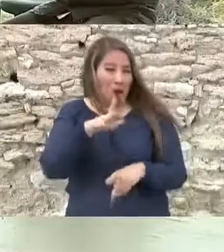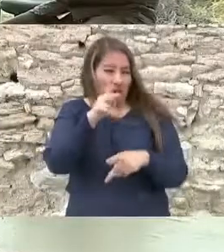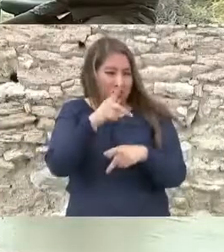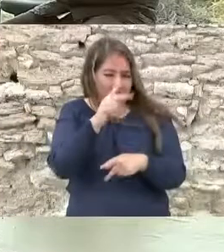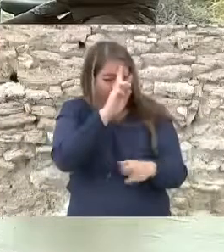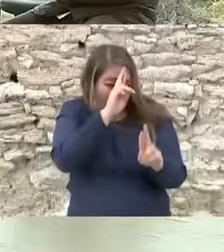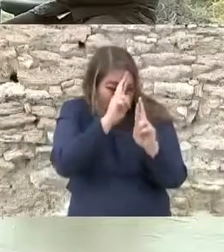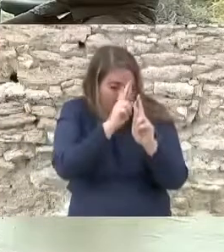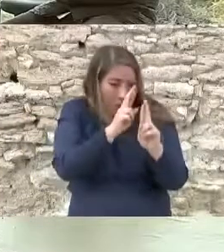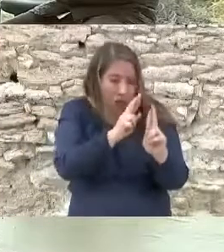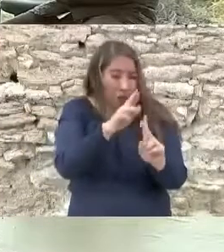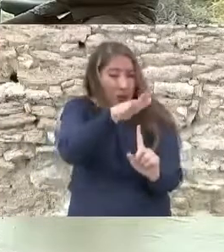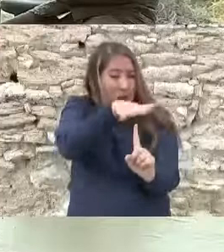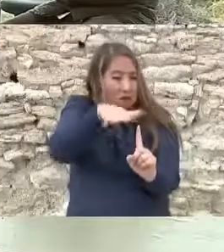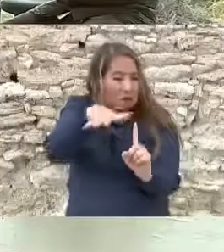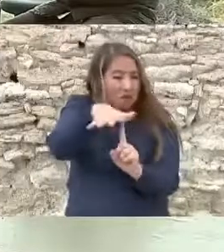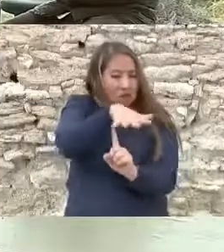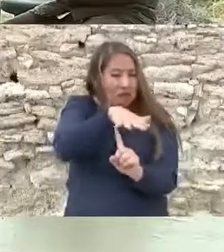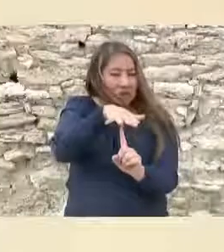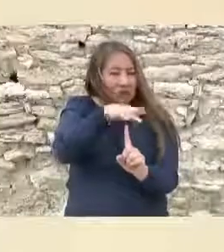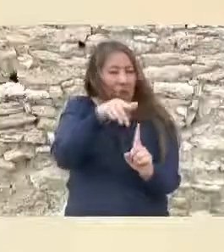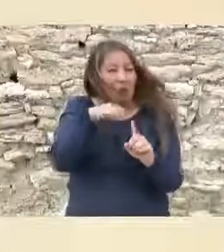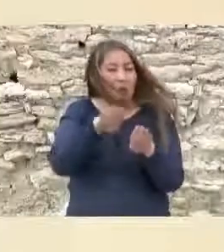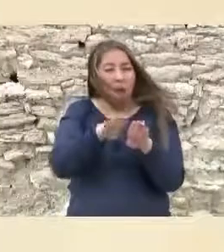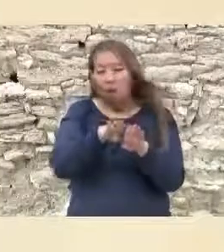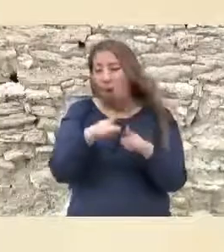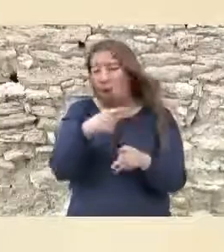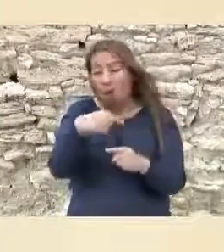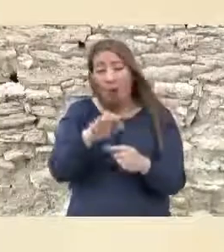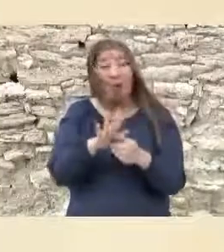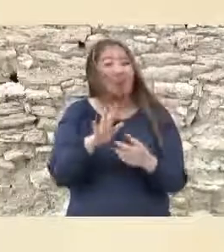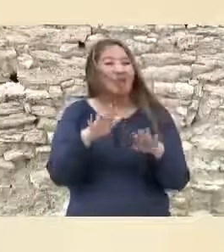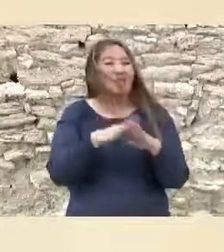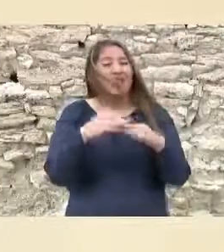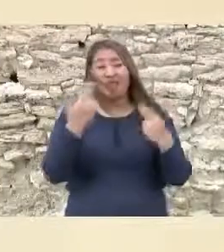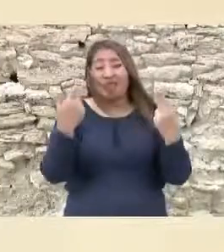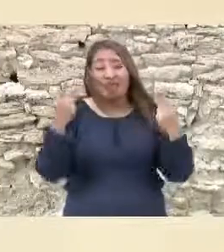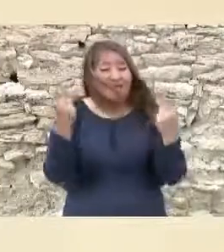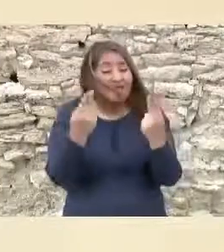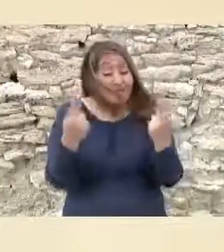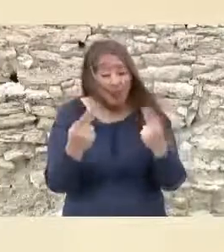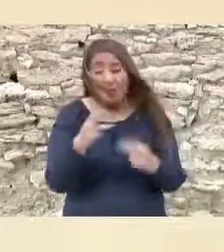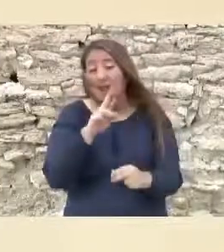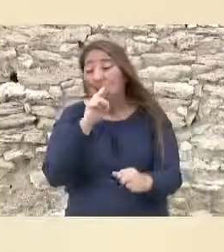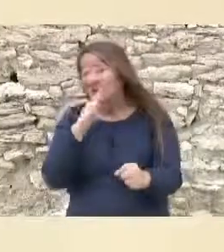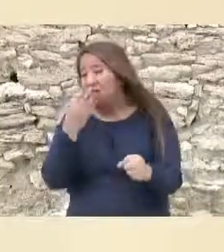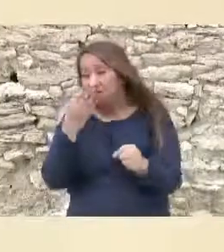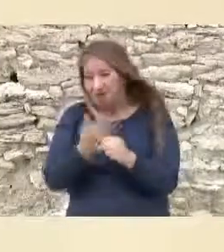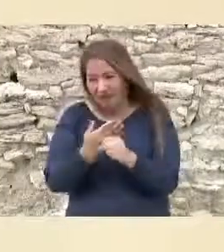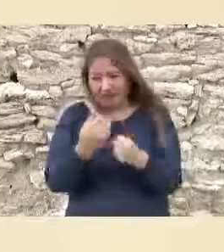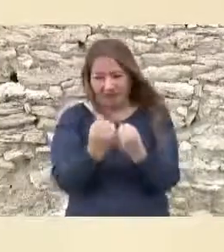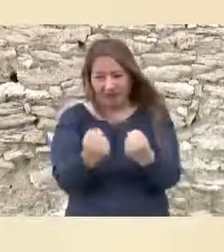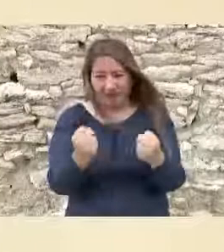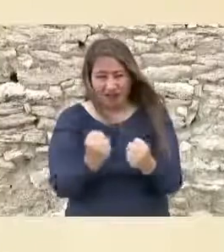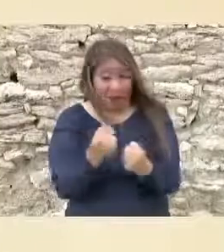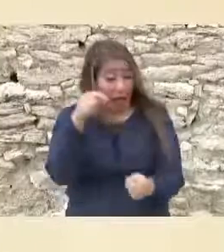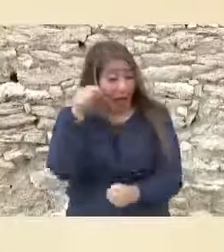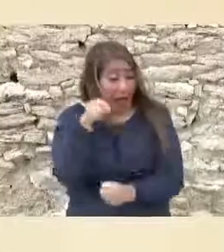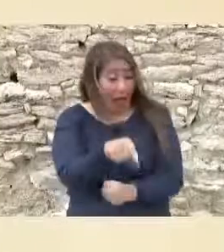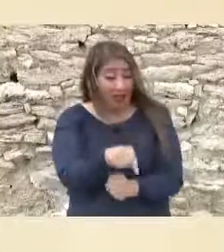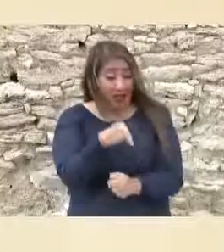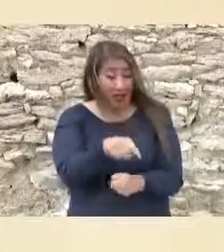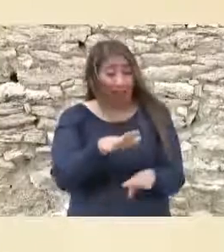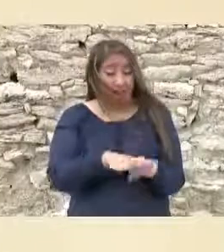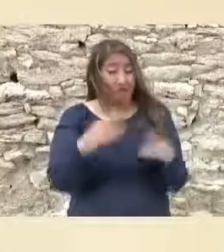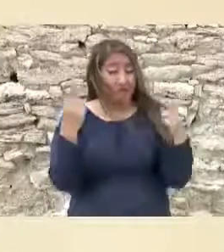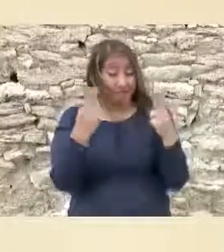responsabilidad ambiental en aras de alcanzar una sociedad más responsable, solidaria y empática con nuestro medio ambiente y el planeta.